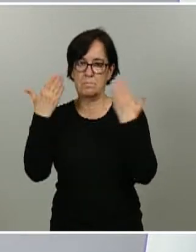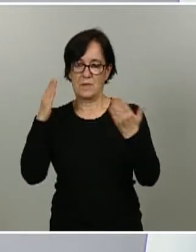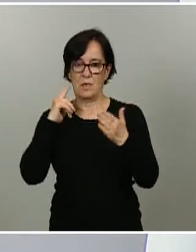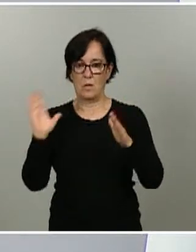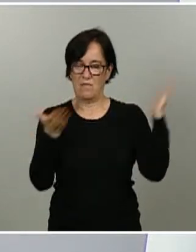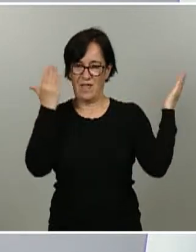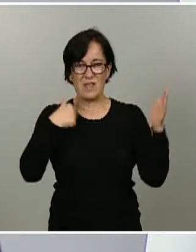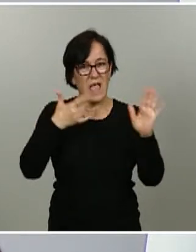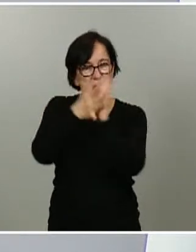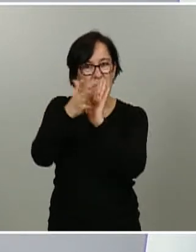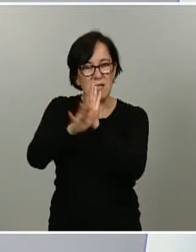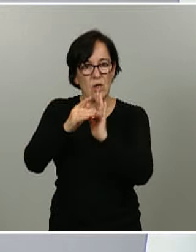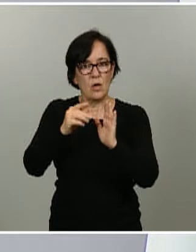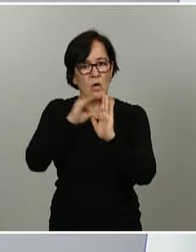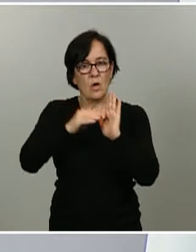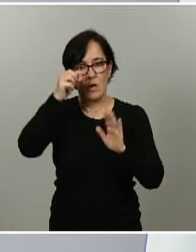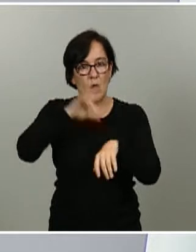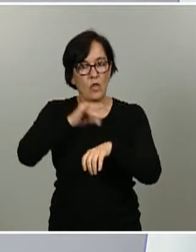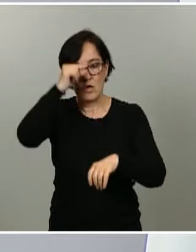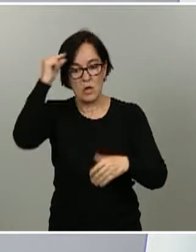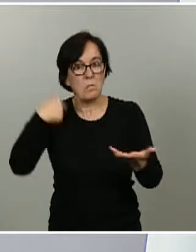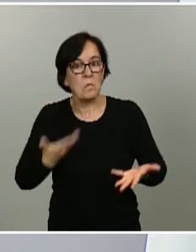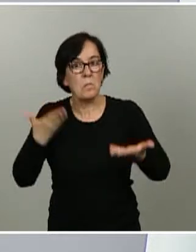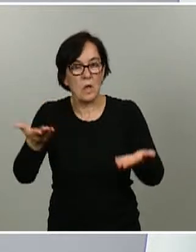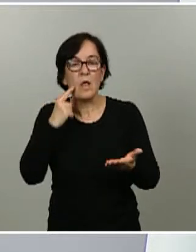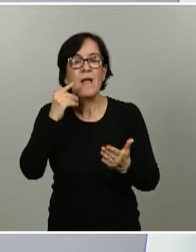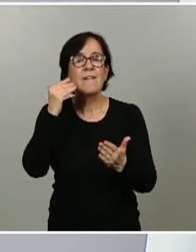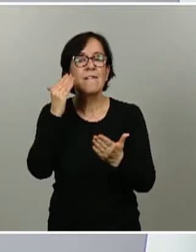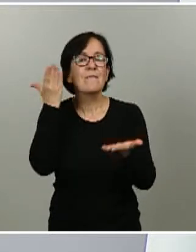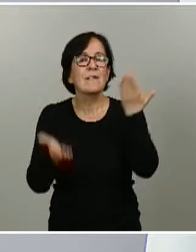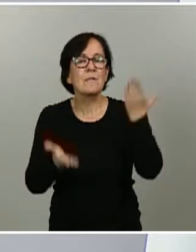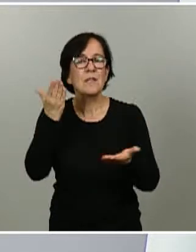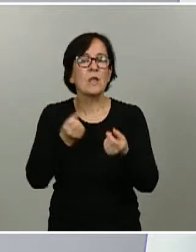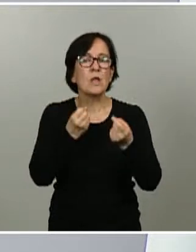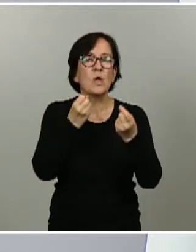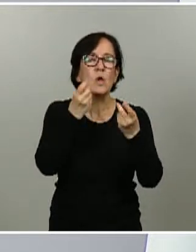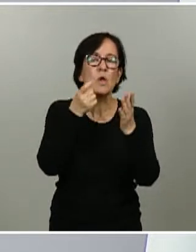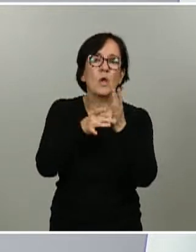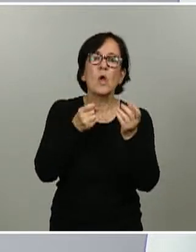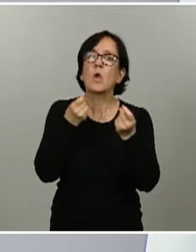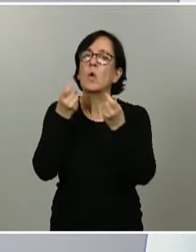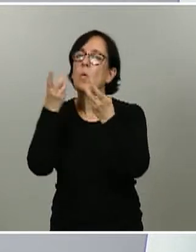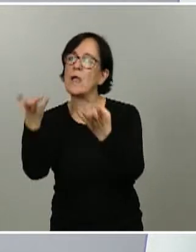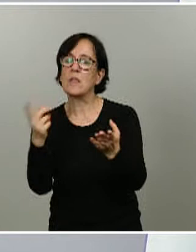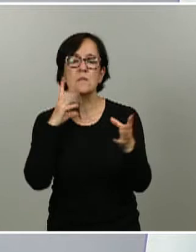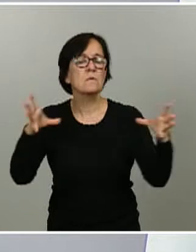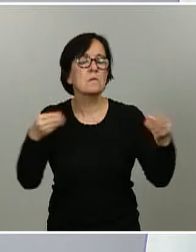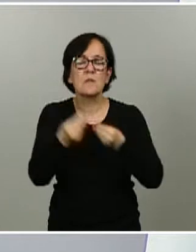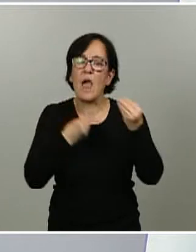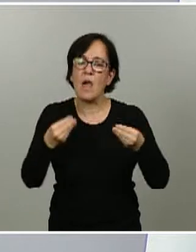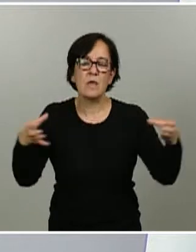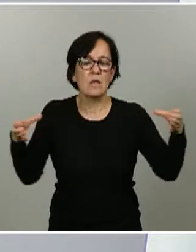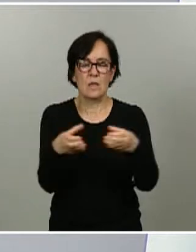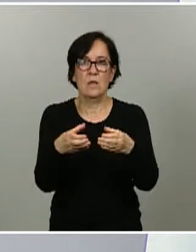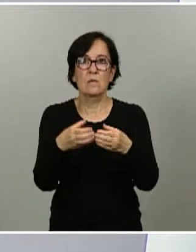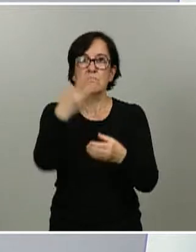el doctor Simón y que tienen ustedes a su disposición. Las valoraciones son cuantitativas, pero sobre todo cualitativas, y se hacen conjuntamente en este marco de cogobernanza